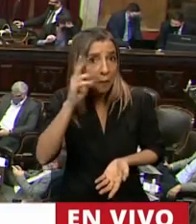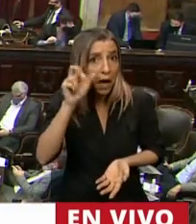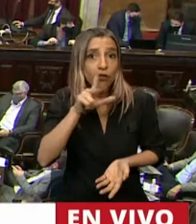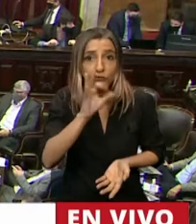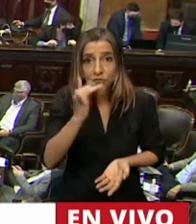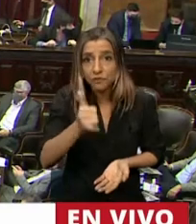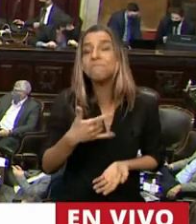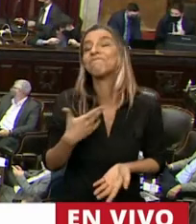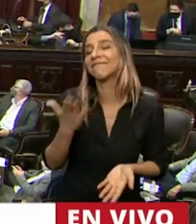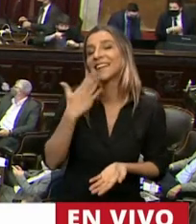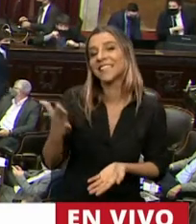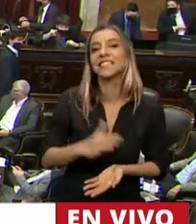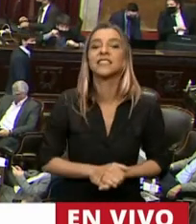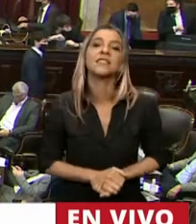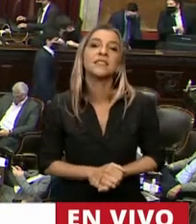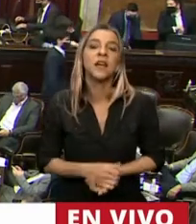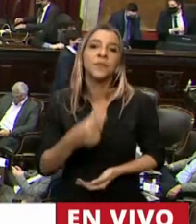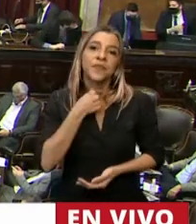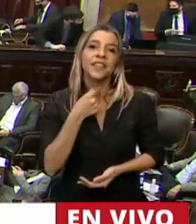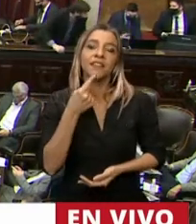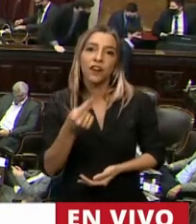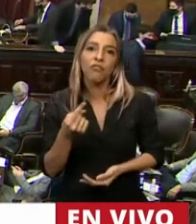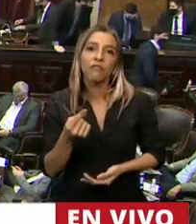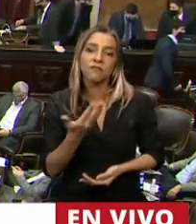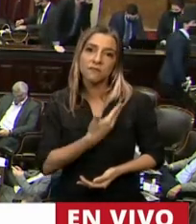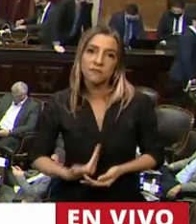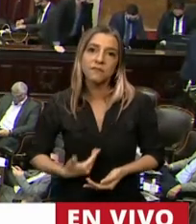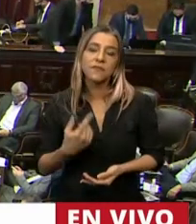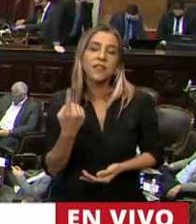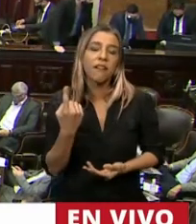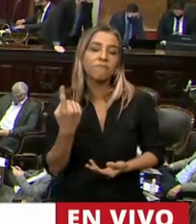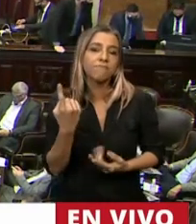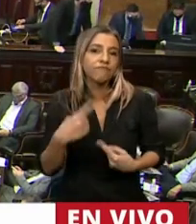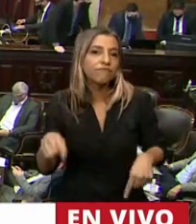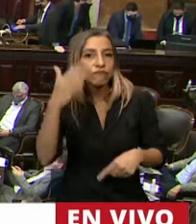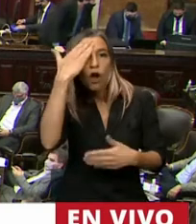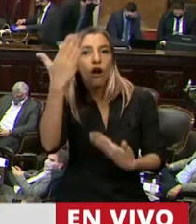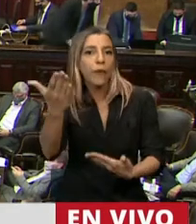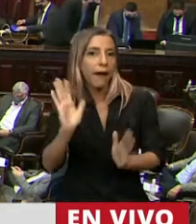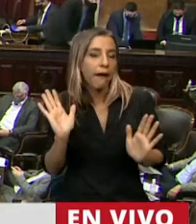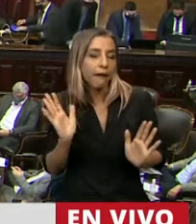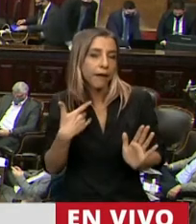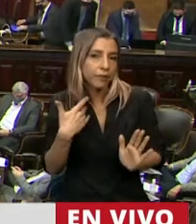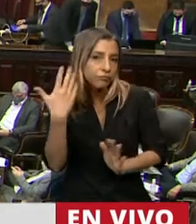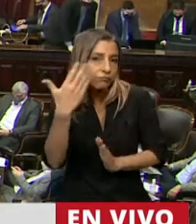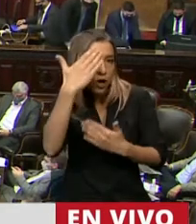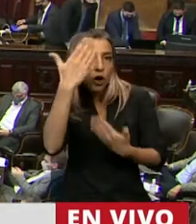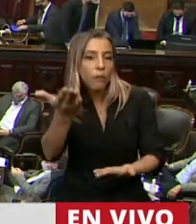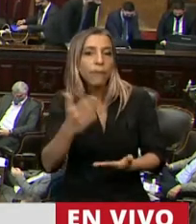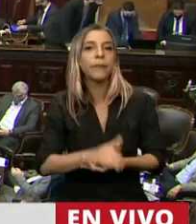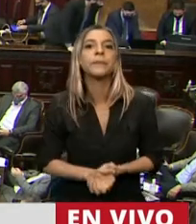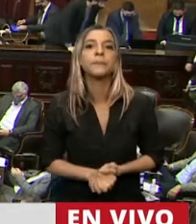Quiero expresar, señor presidente, una palabra de homenaje al